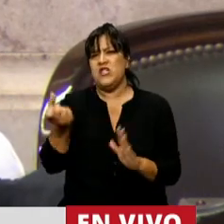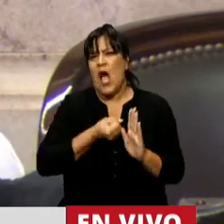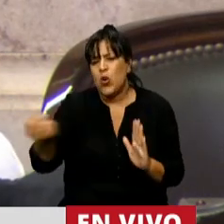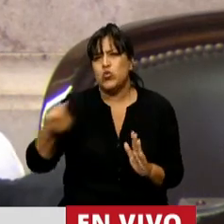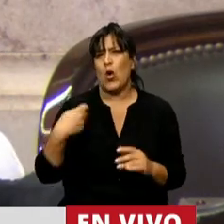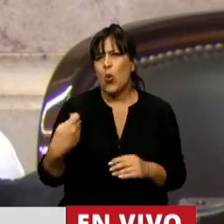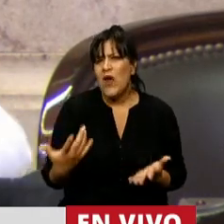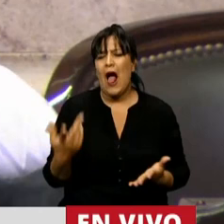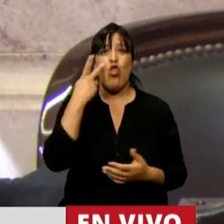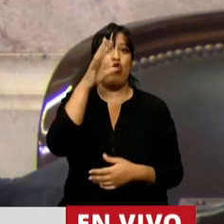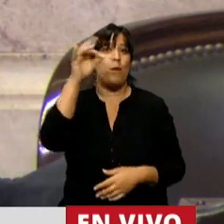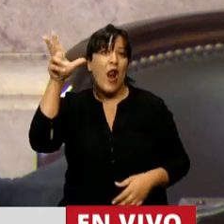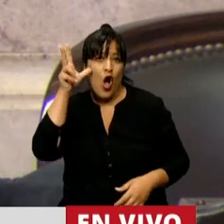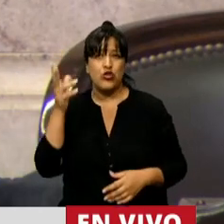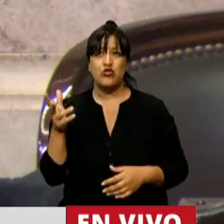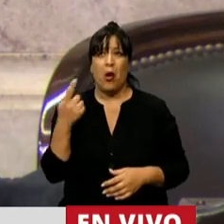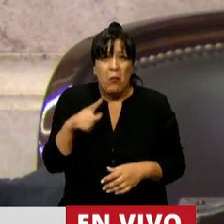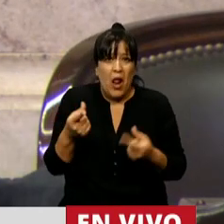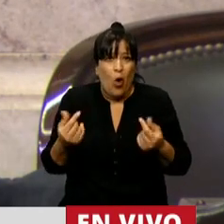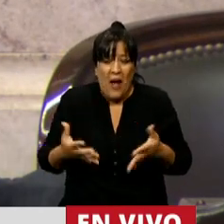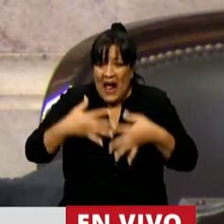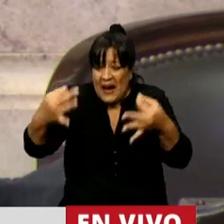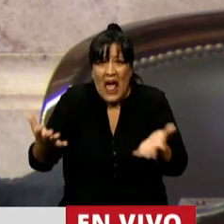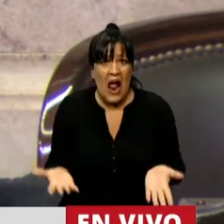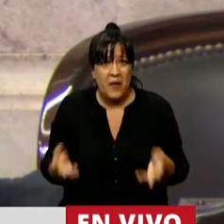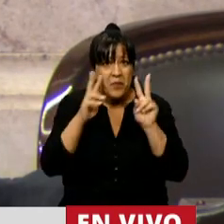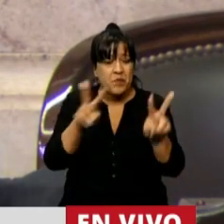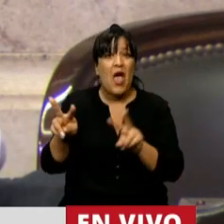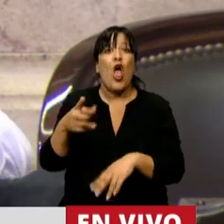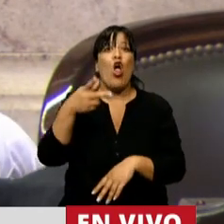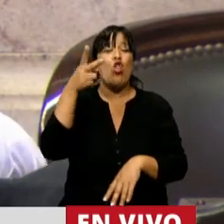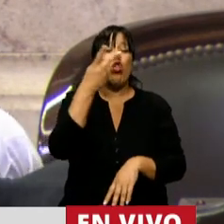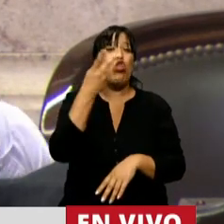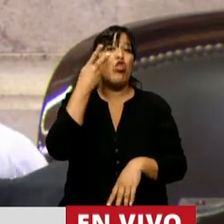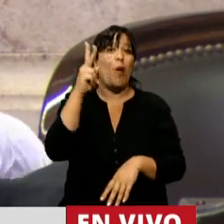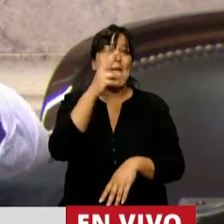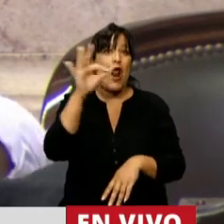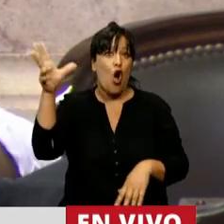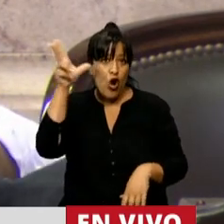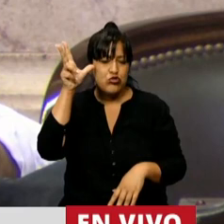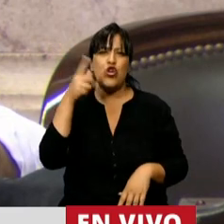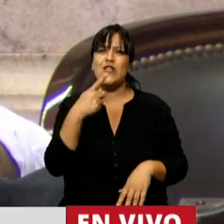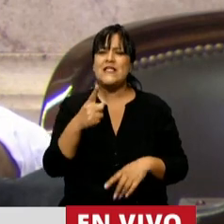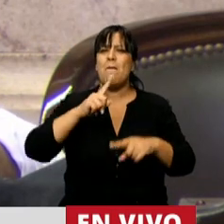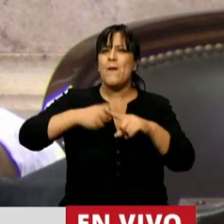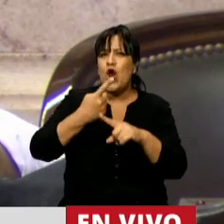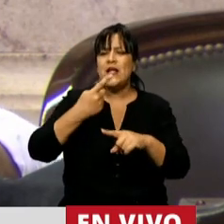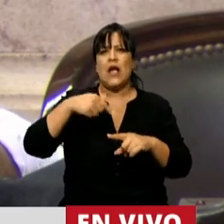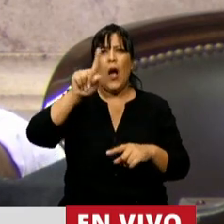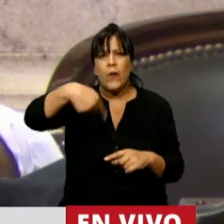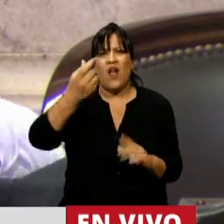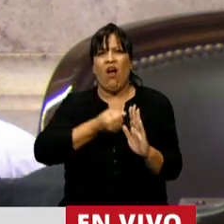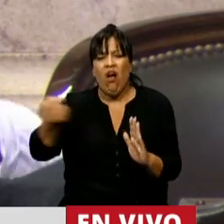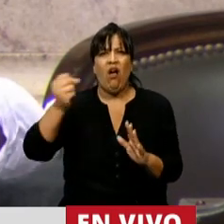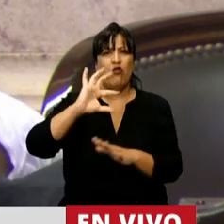jubilados. ¿Tiene algún valor la realidad? Si uno en el 2008 plantea que esta política implica un ajuste y un